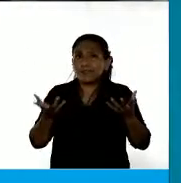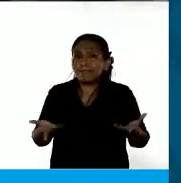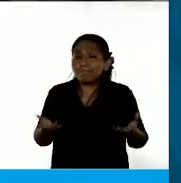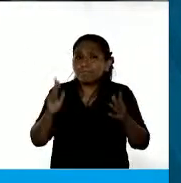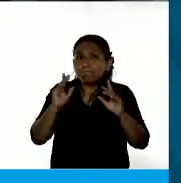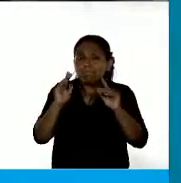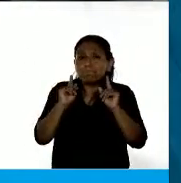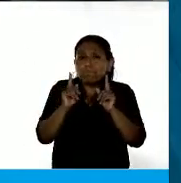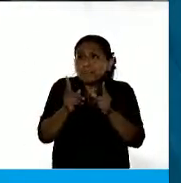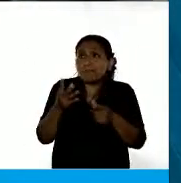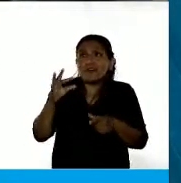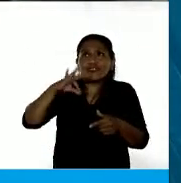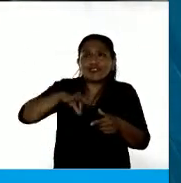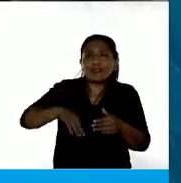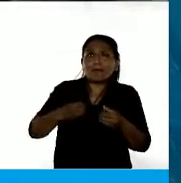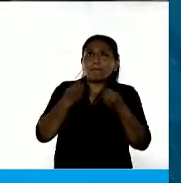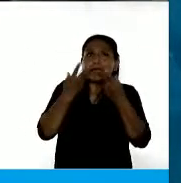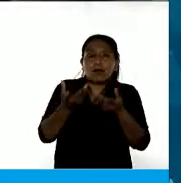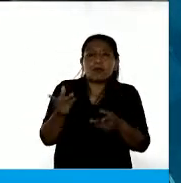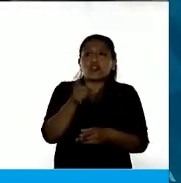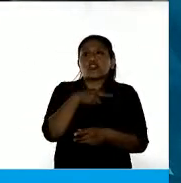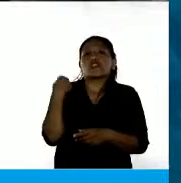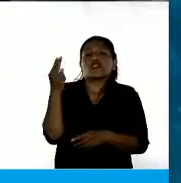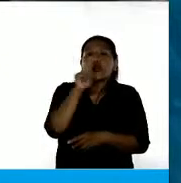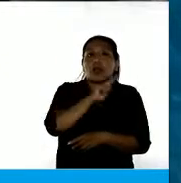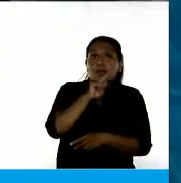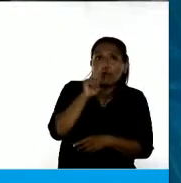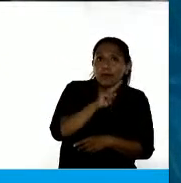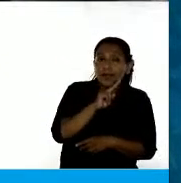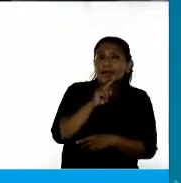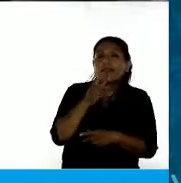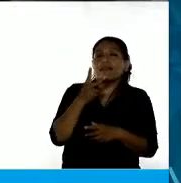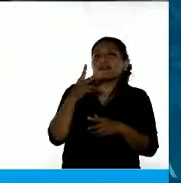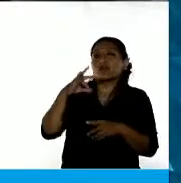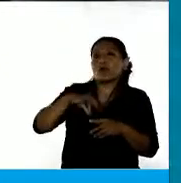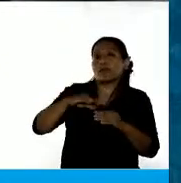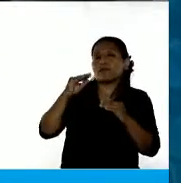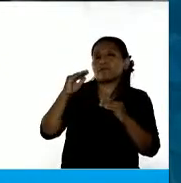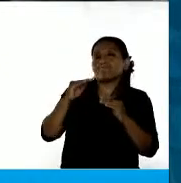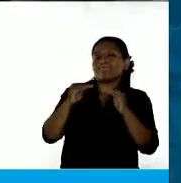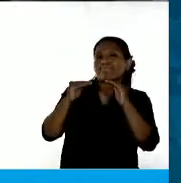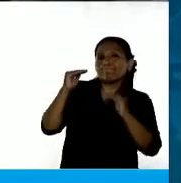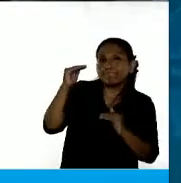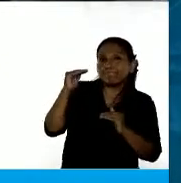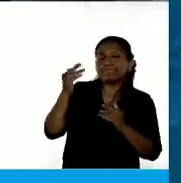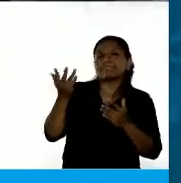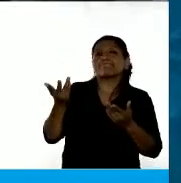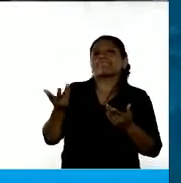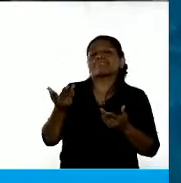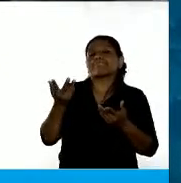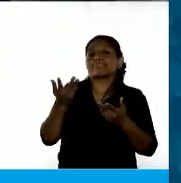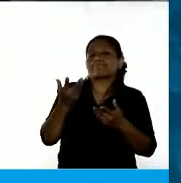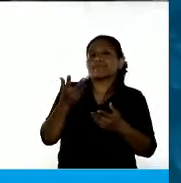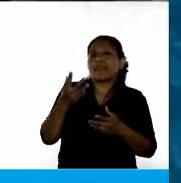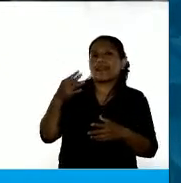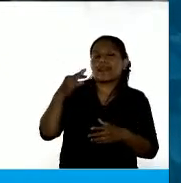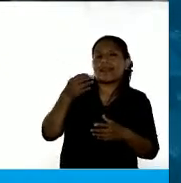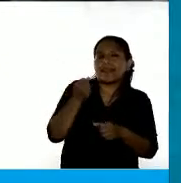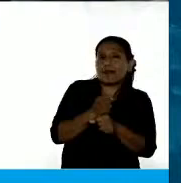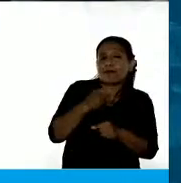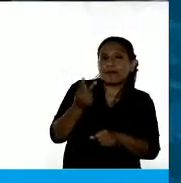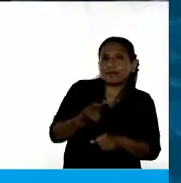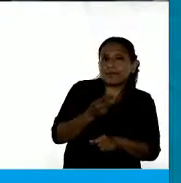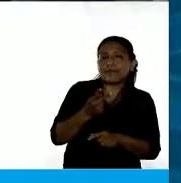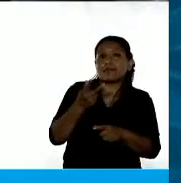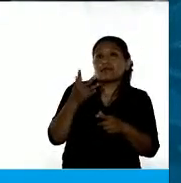Mejoras salariales porque somos las mujeres las que menos ganamos, las más precarizadas, las más pobres